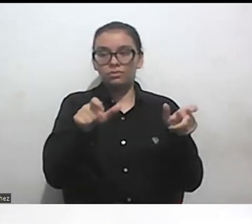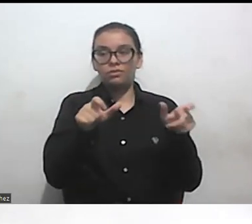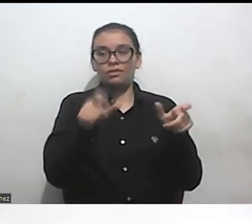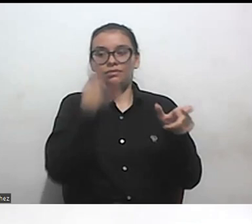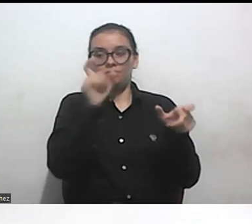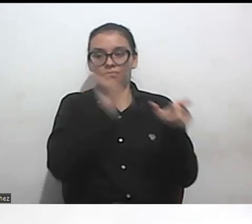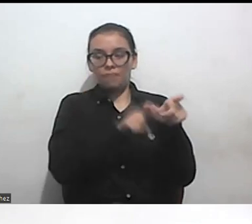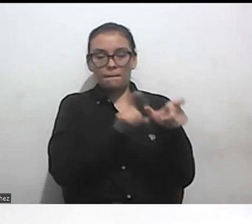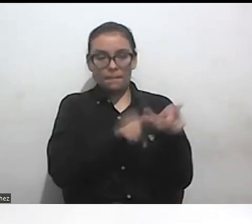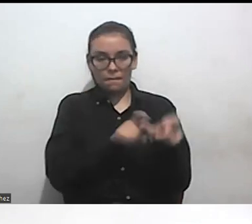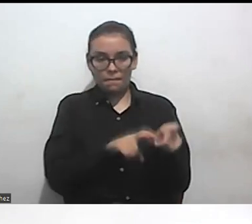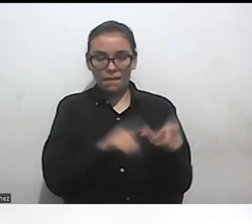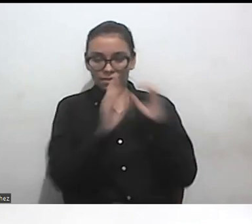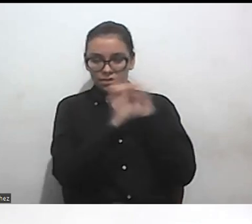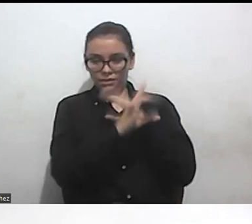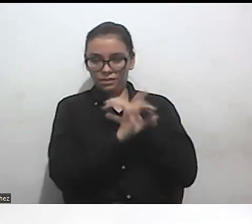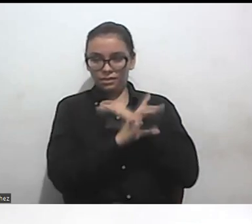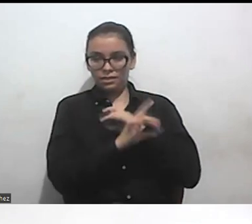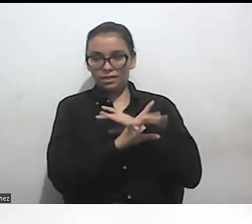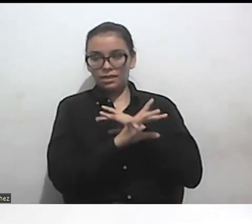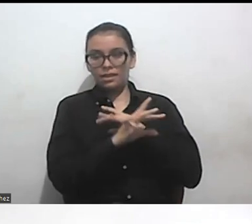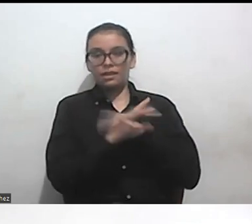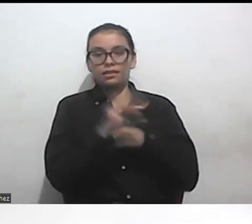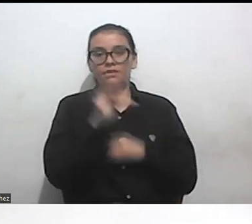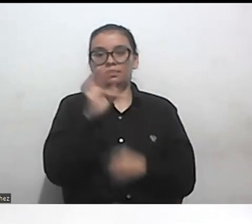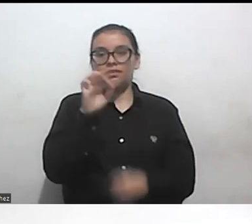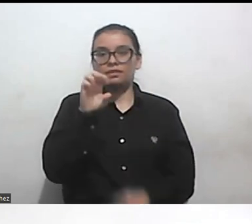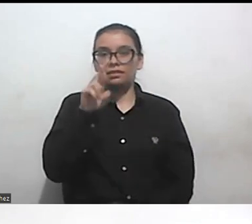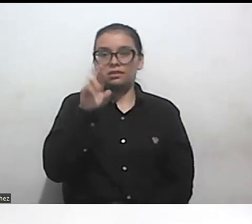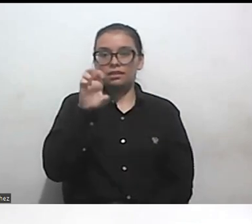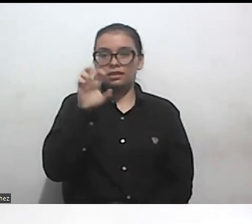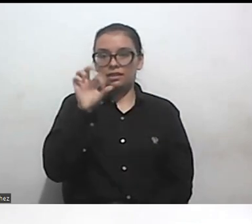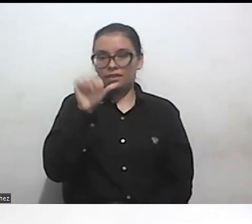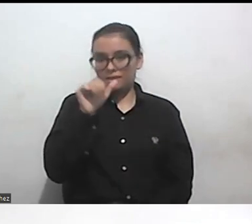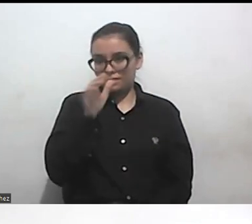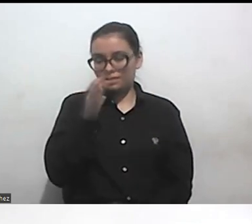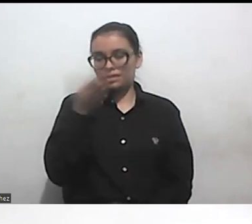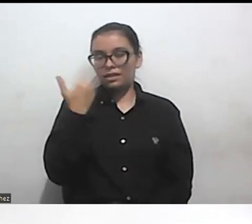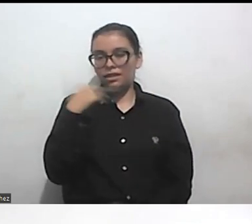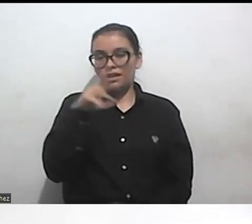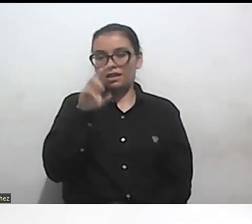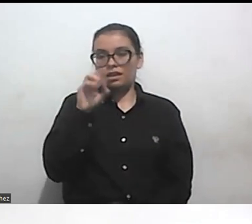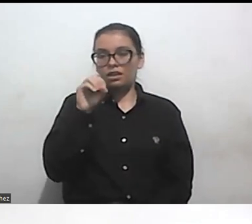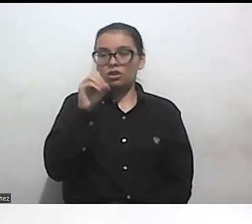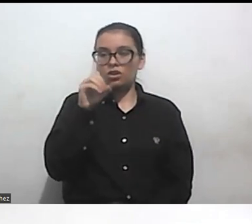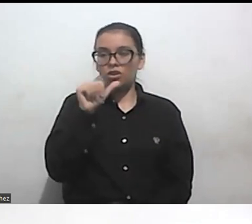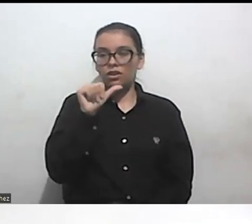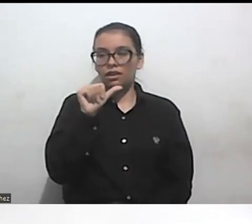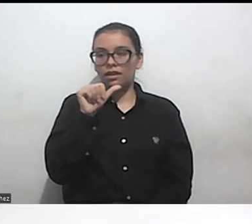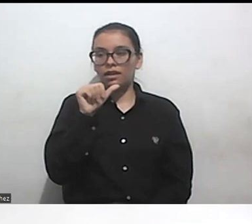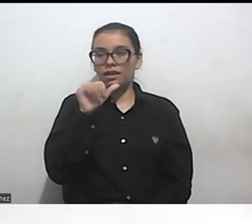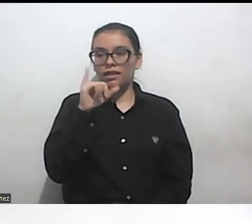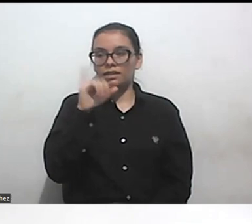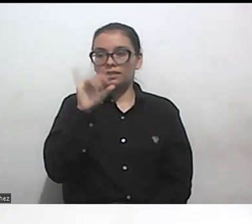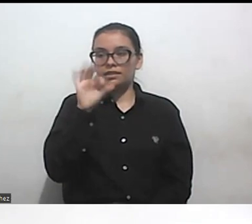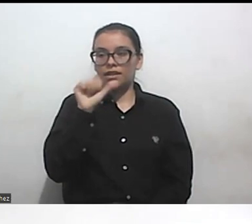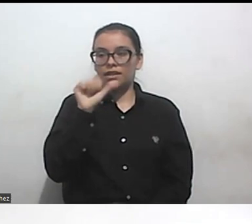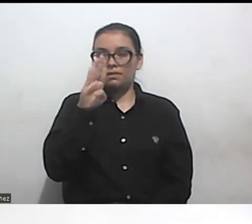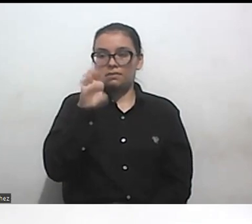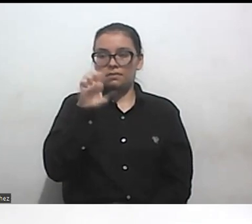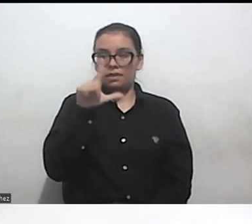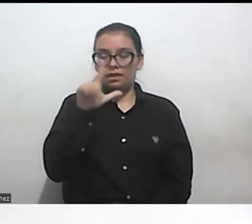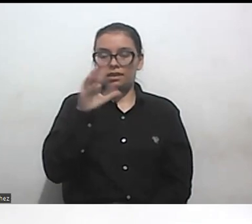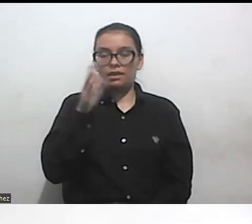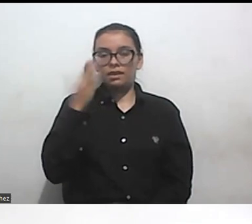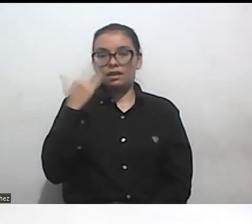conversación a teresa a roda isabel a juan que nos han escrito con preguntas sobre si ustedes son profes de la